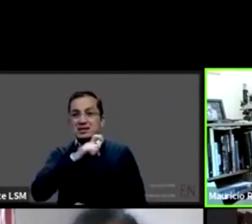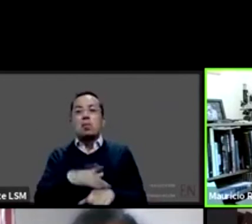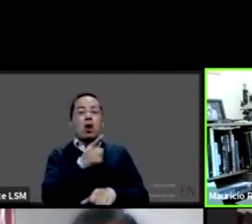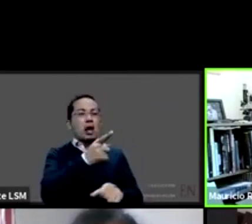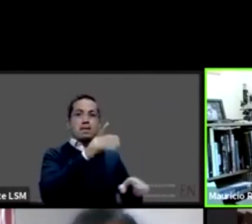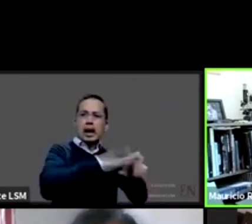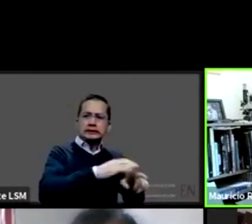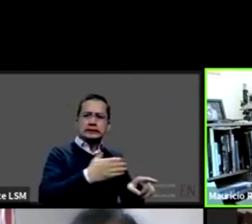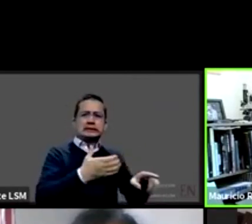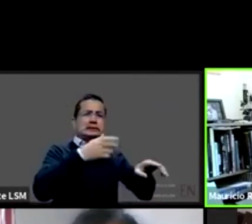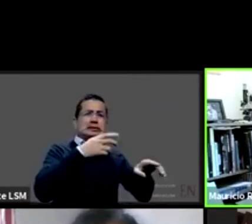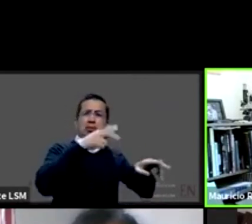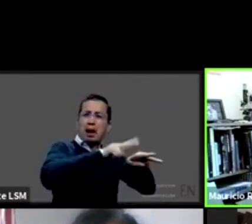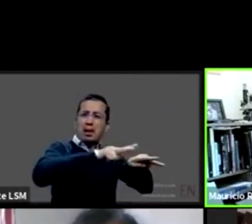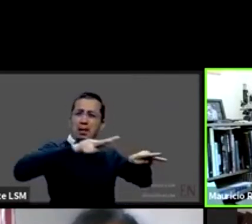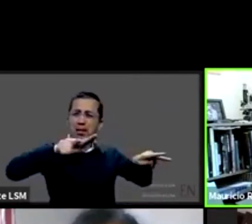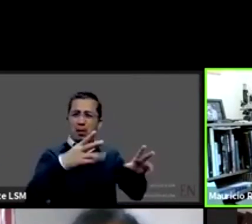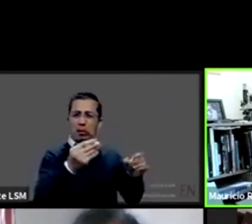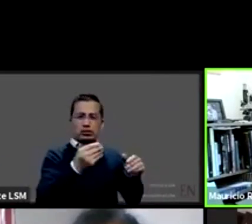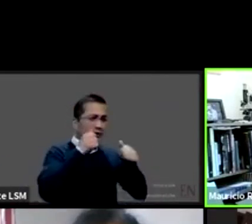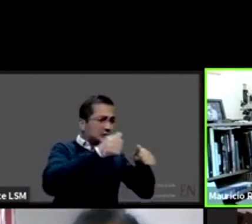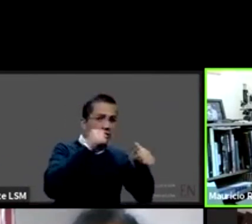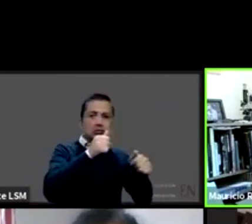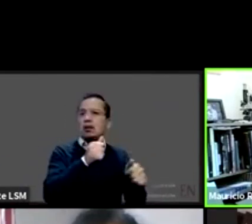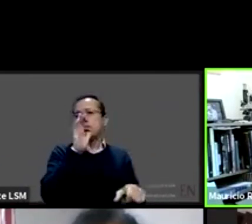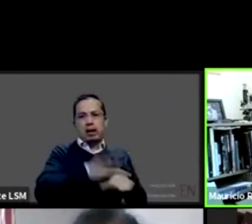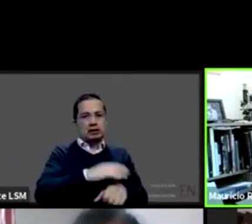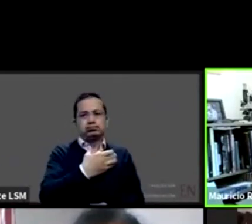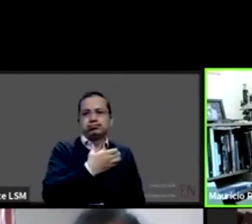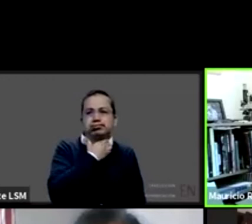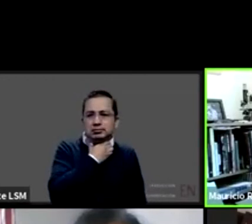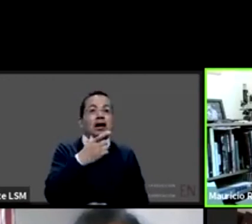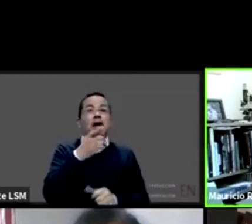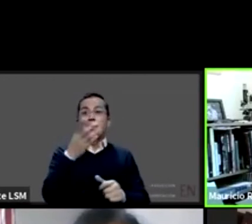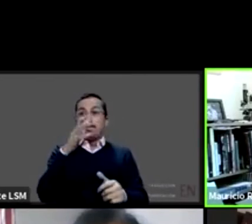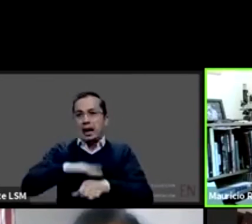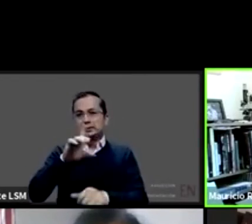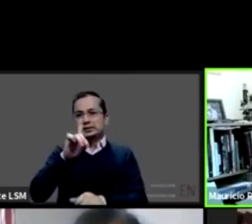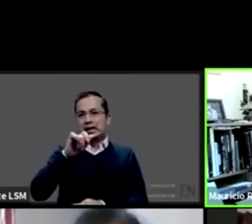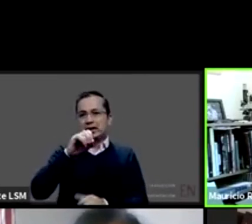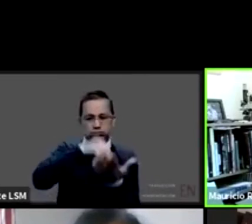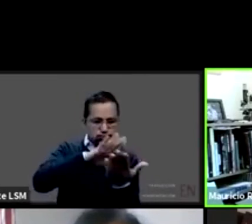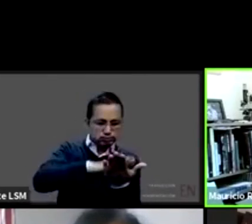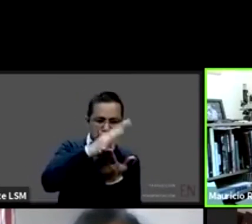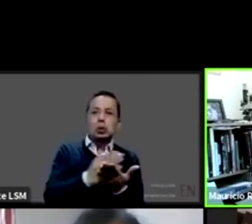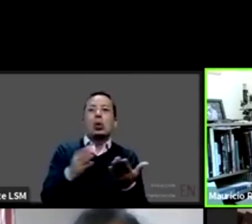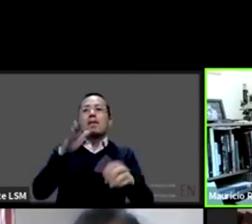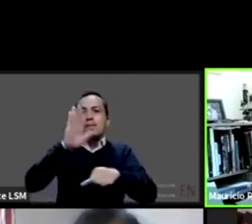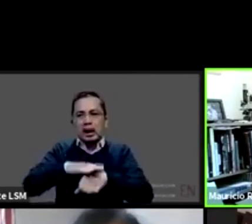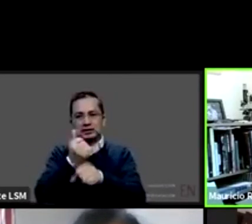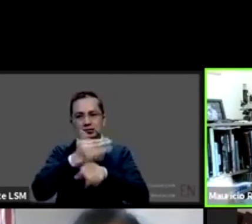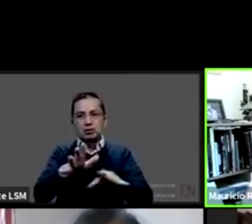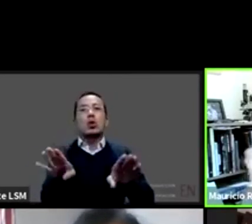más datos tienes entonces ese ese ese reto también lo han ido pues